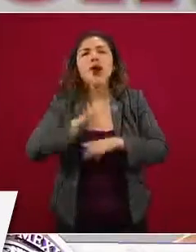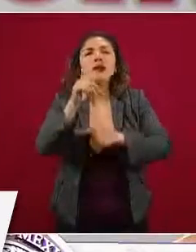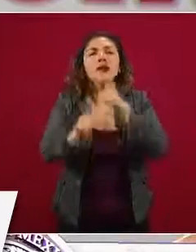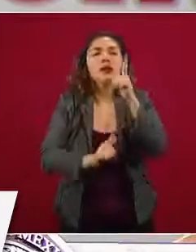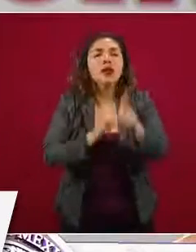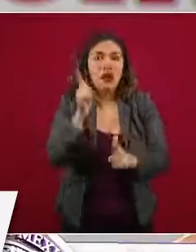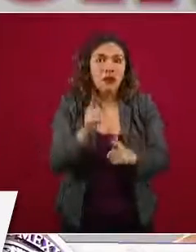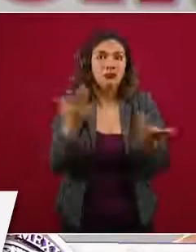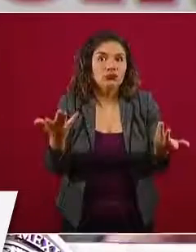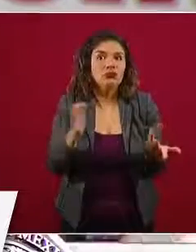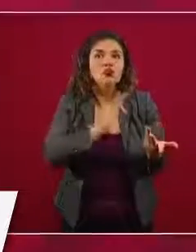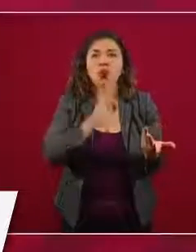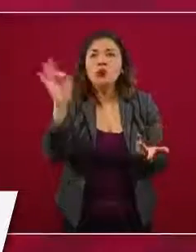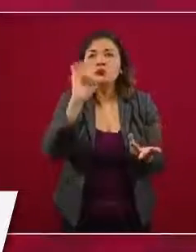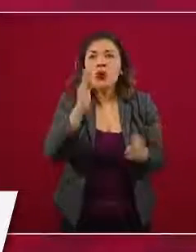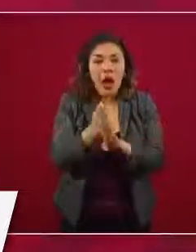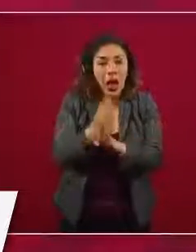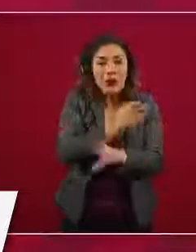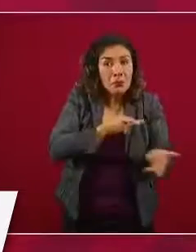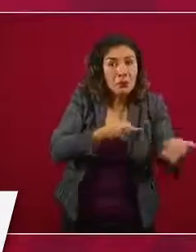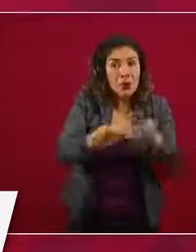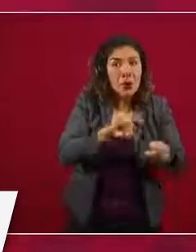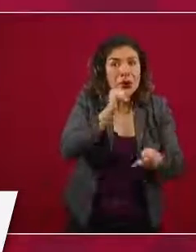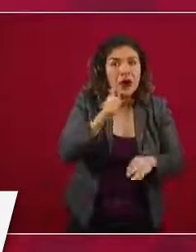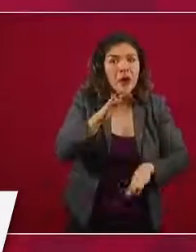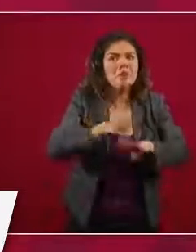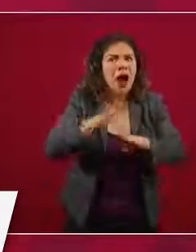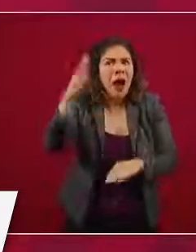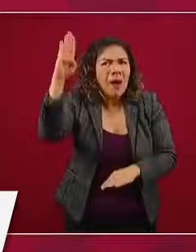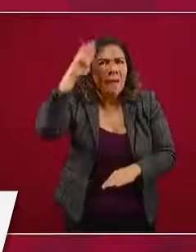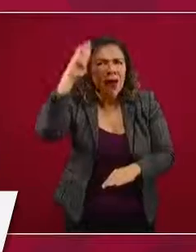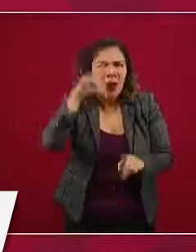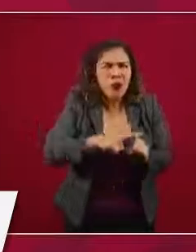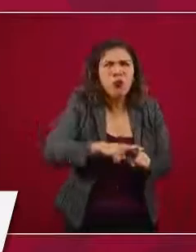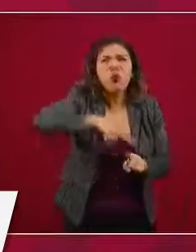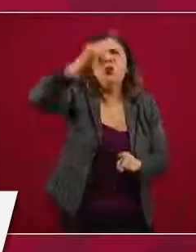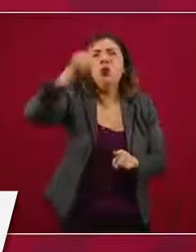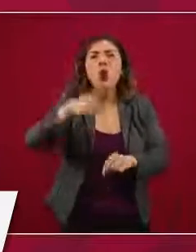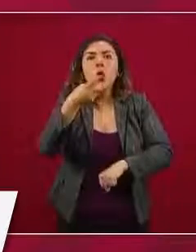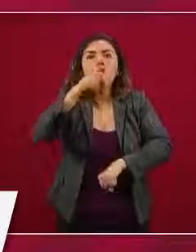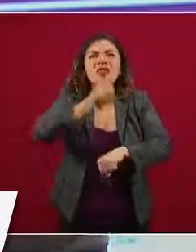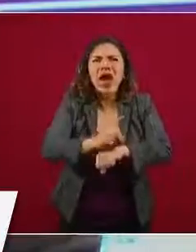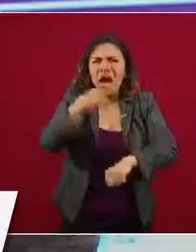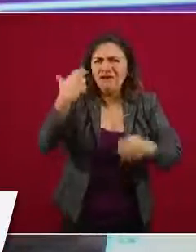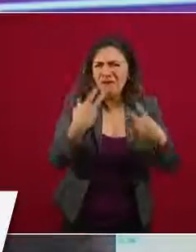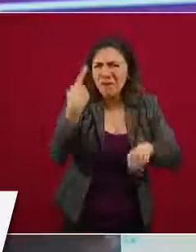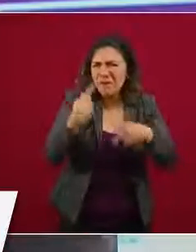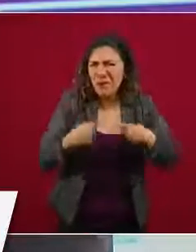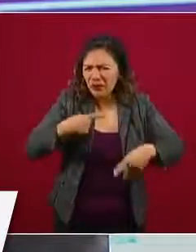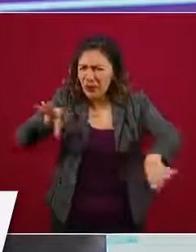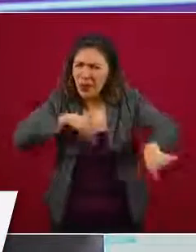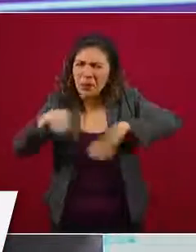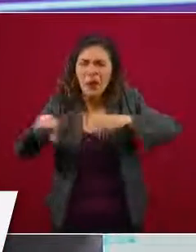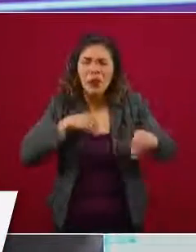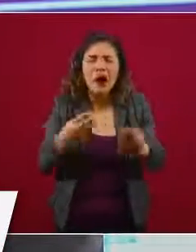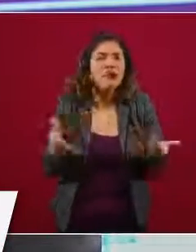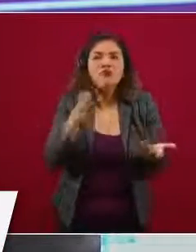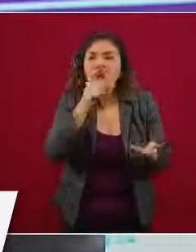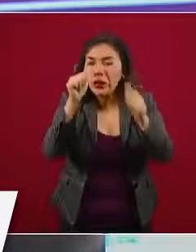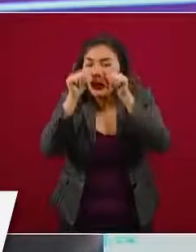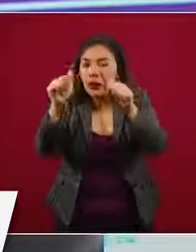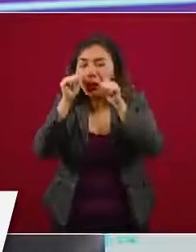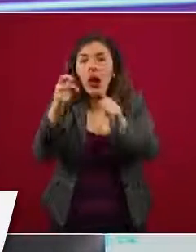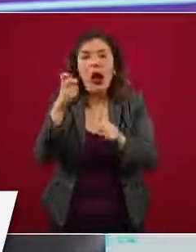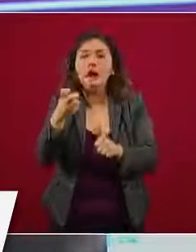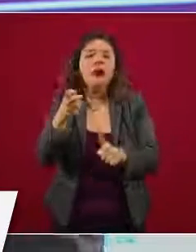podido tener, una curva epidémica con una gran cantidad de casos por día, no la tuvimos porque hicimos acciones de mitigación